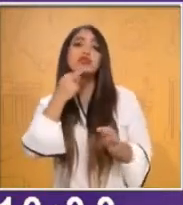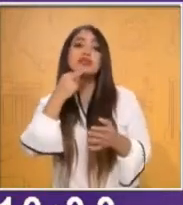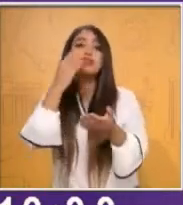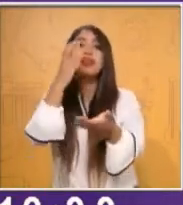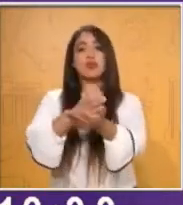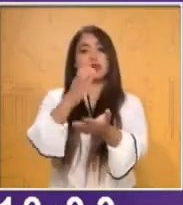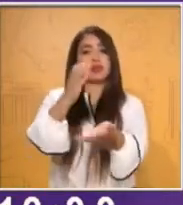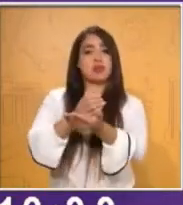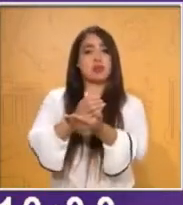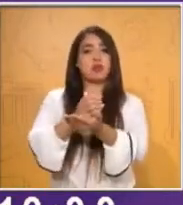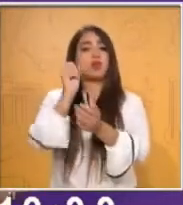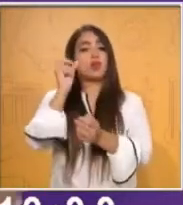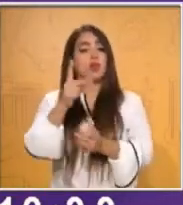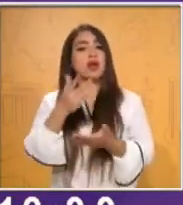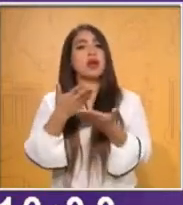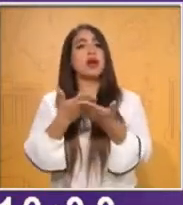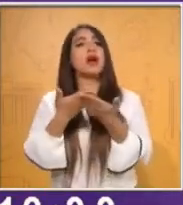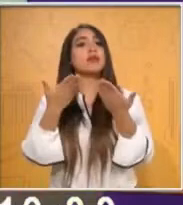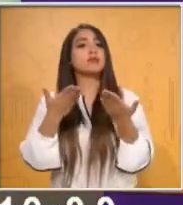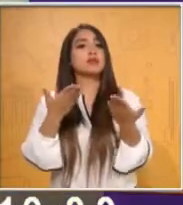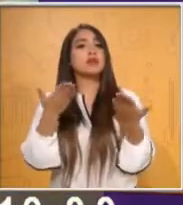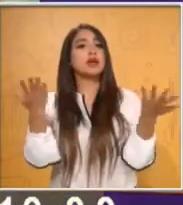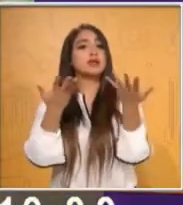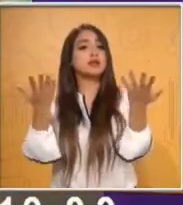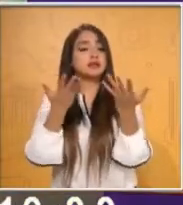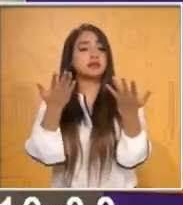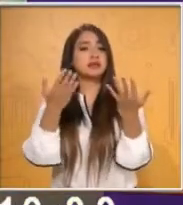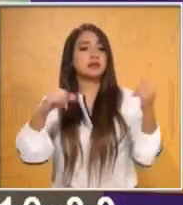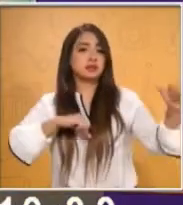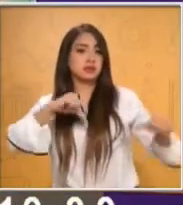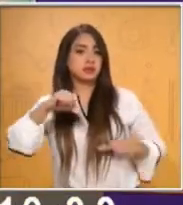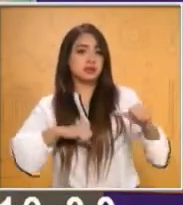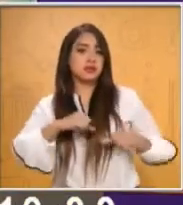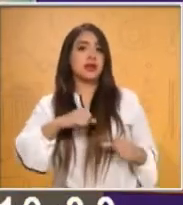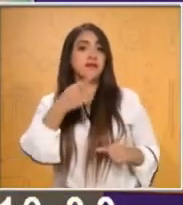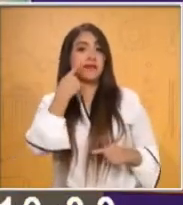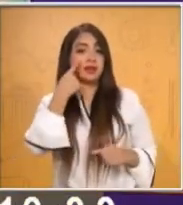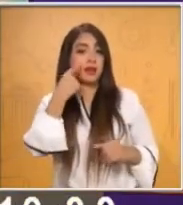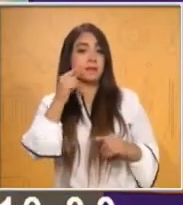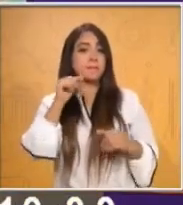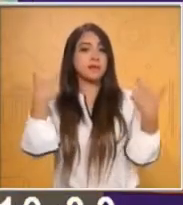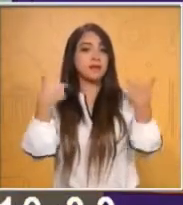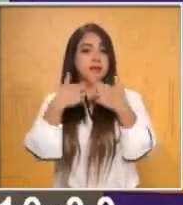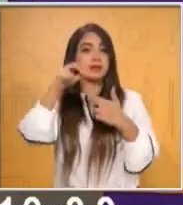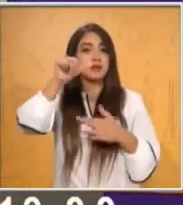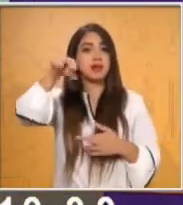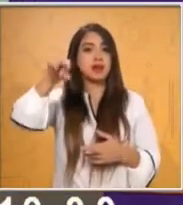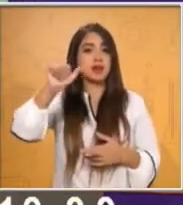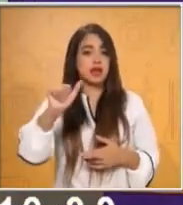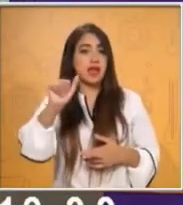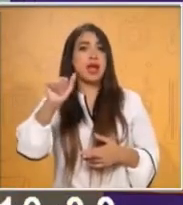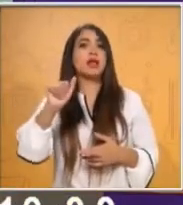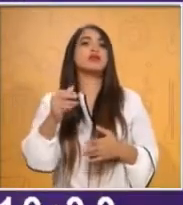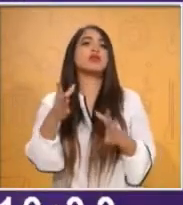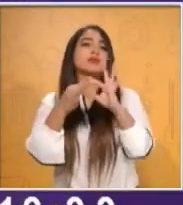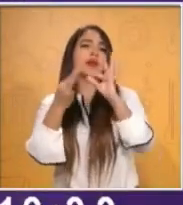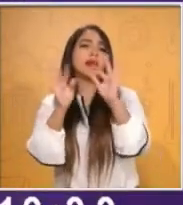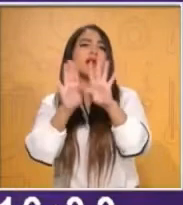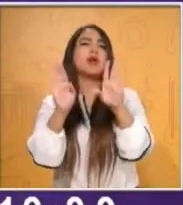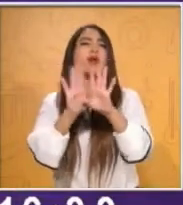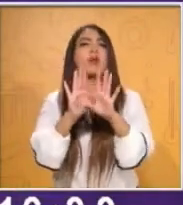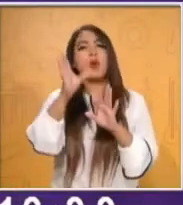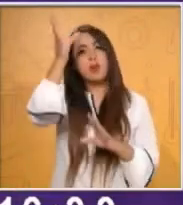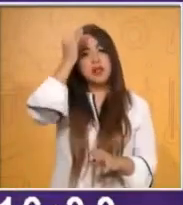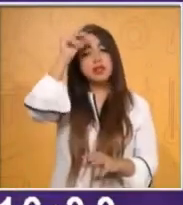una actividad. Para esto la maestra Ana nos va a explicar un poquito lo que es el aprendizaje esperado. Muy buenos días a todos los que nos acompañan por